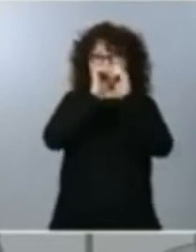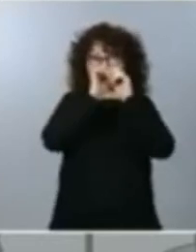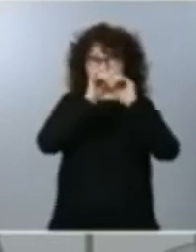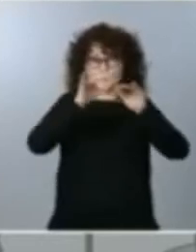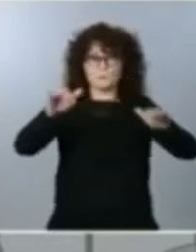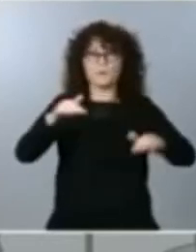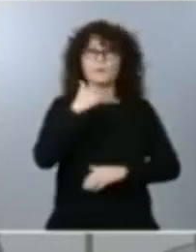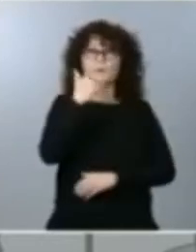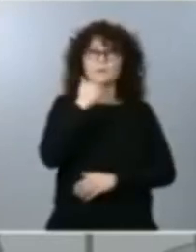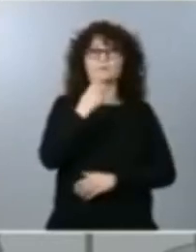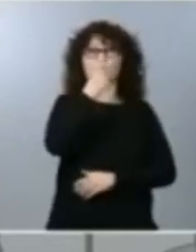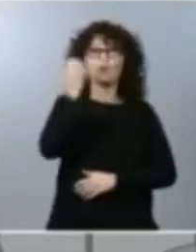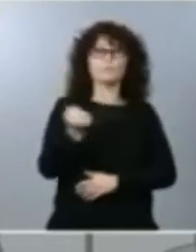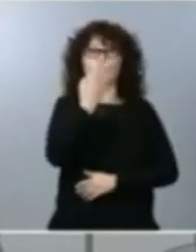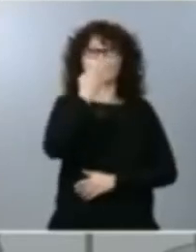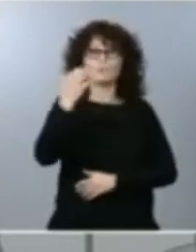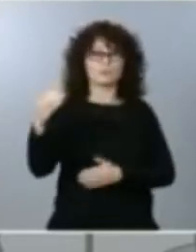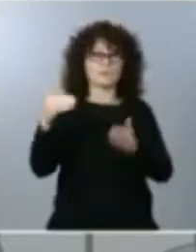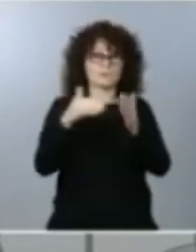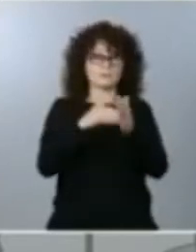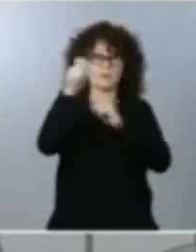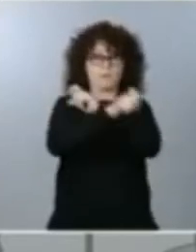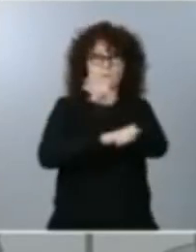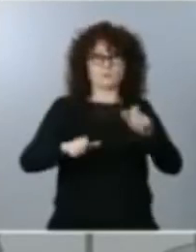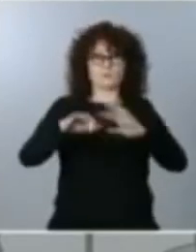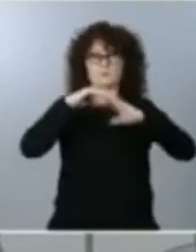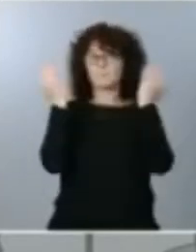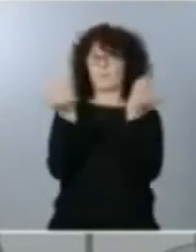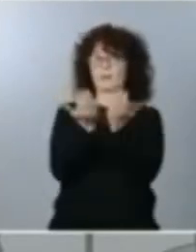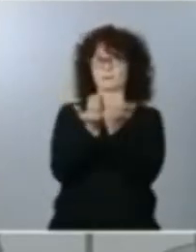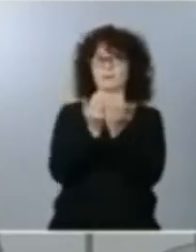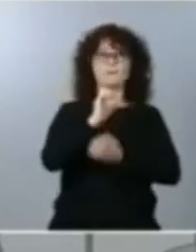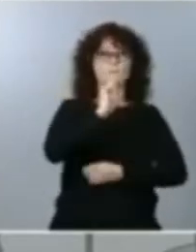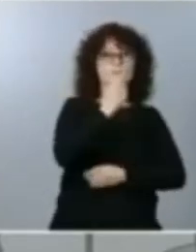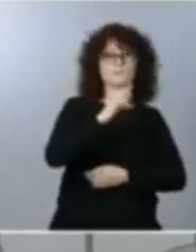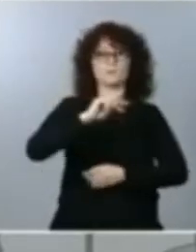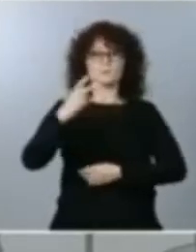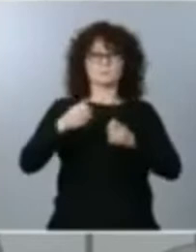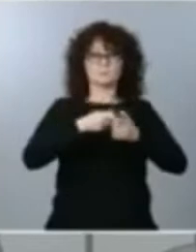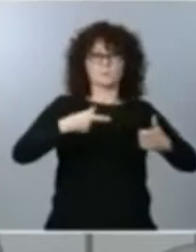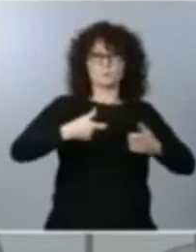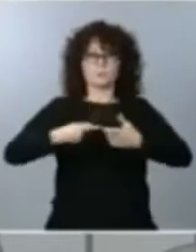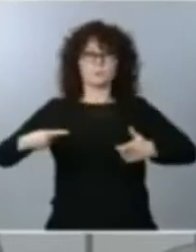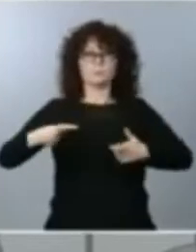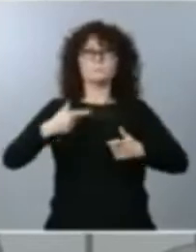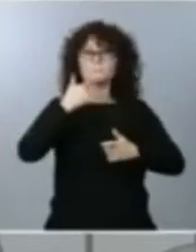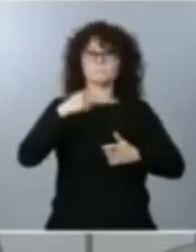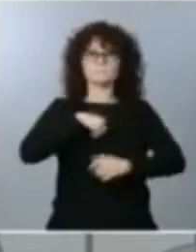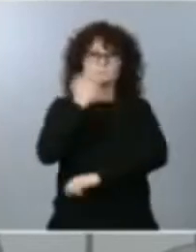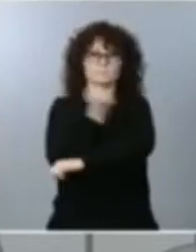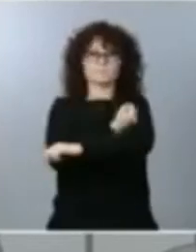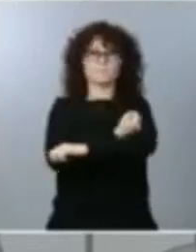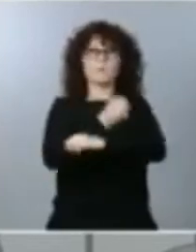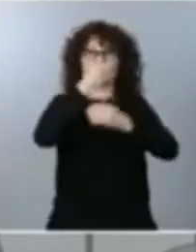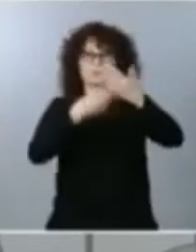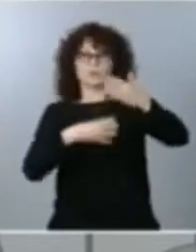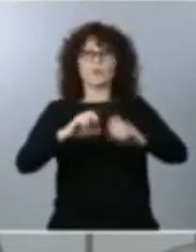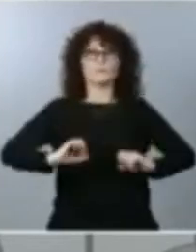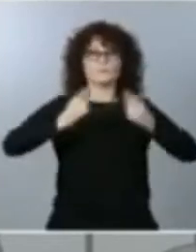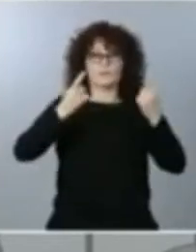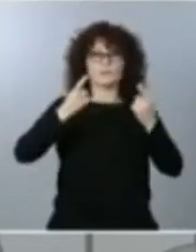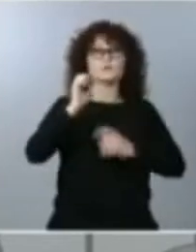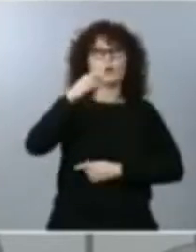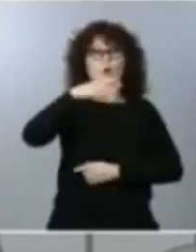.000 personas en todo el planeta, entre la primera y la segunda ola, según los registros oficiales de la Organización Mundial de la Salud y más de